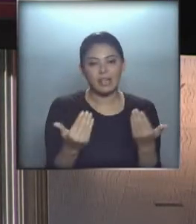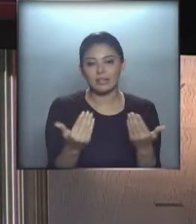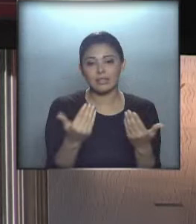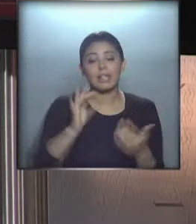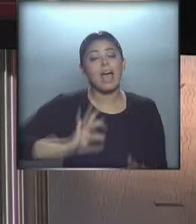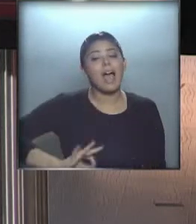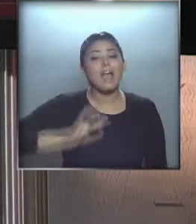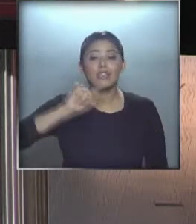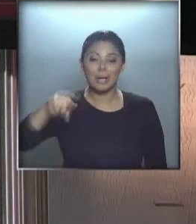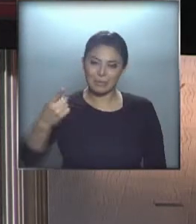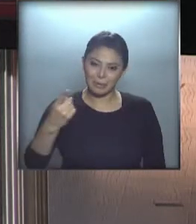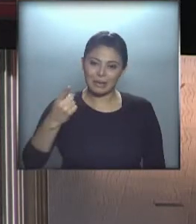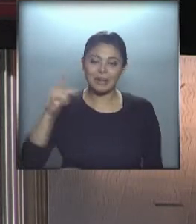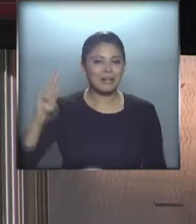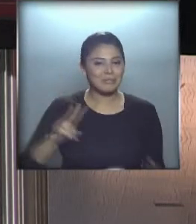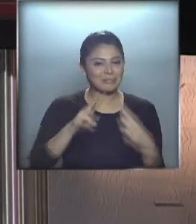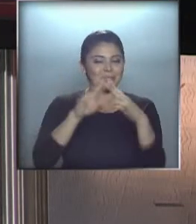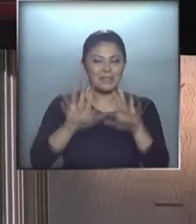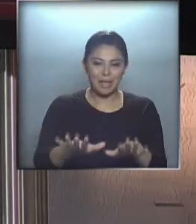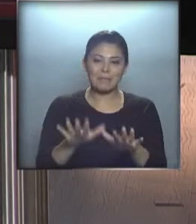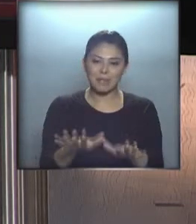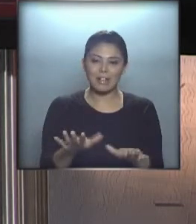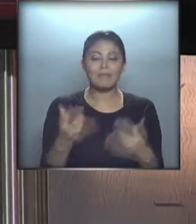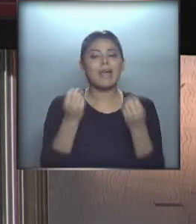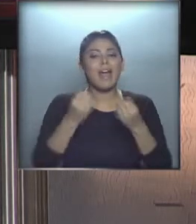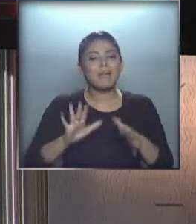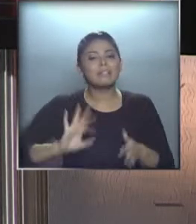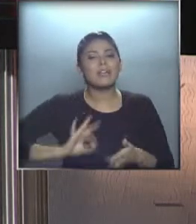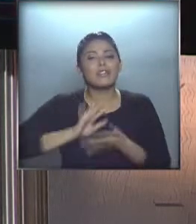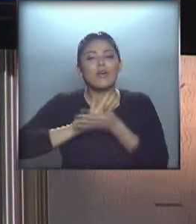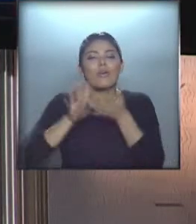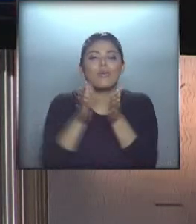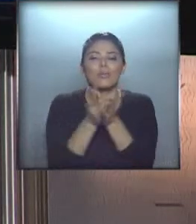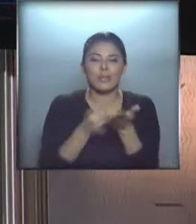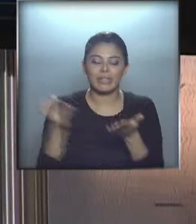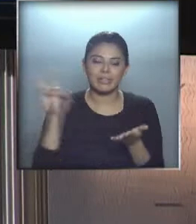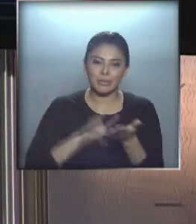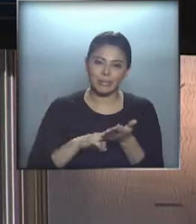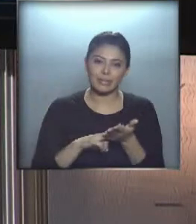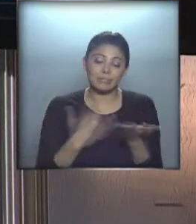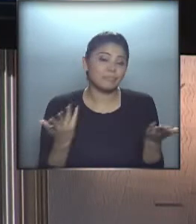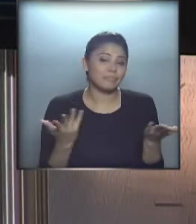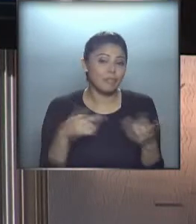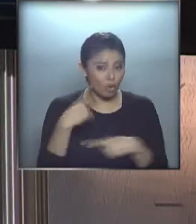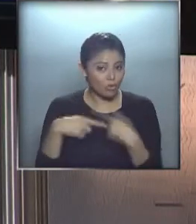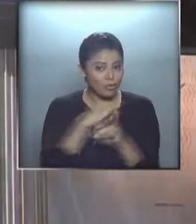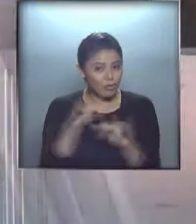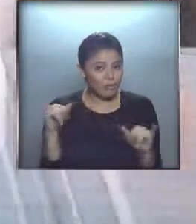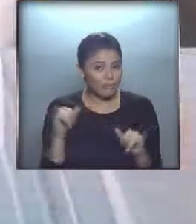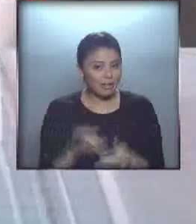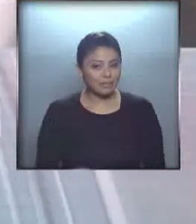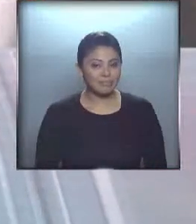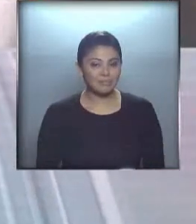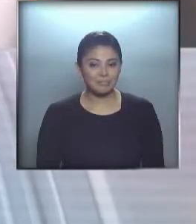El año que viene, el año que viene los esperamos para comenzar el año juntos otra vez. Bueno, seguimos con las noticias.